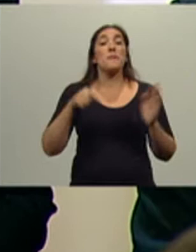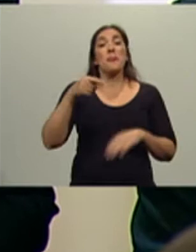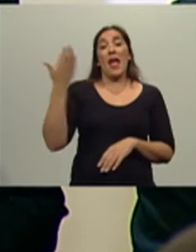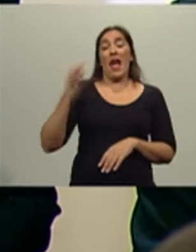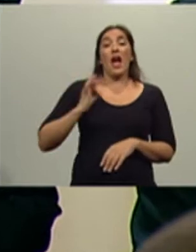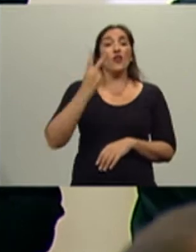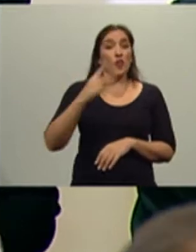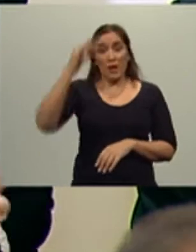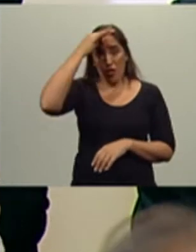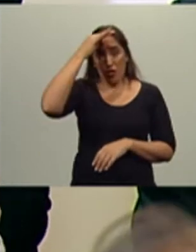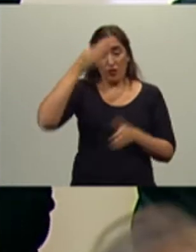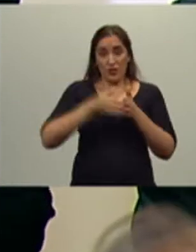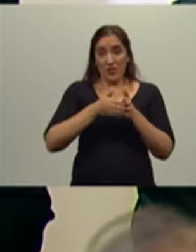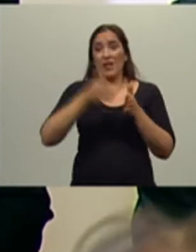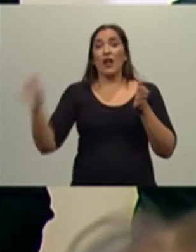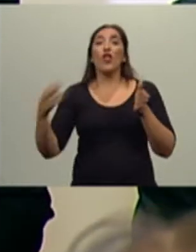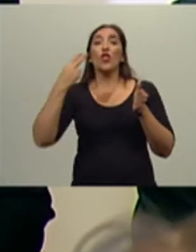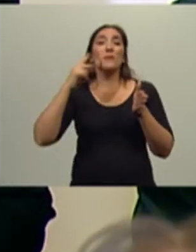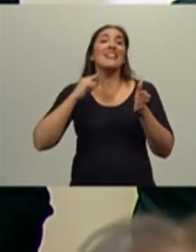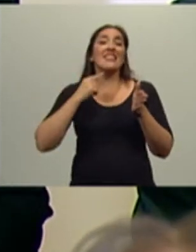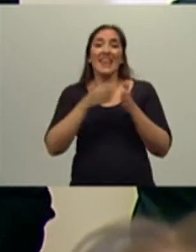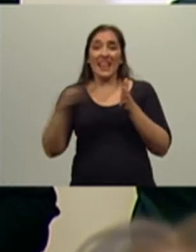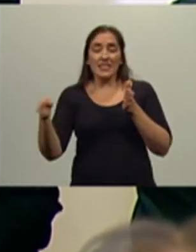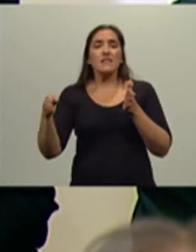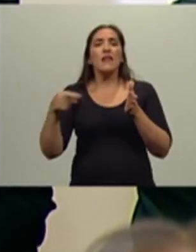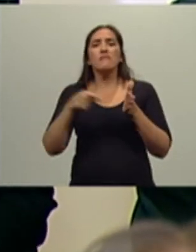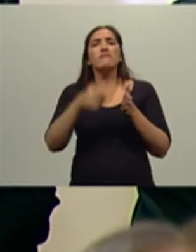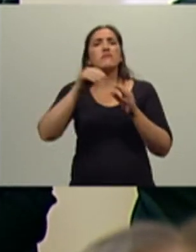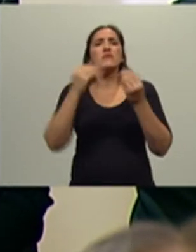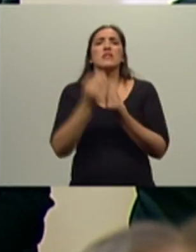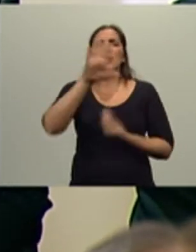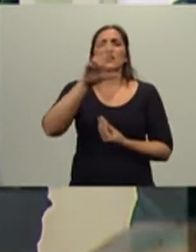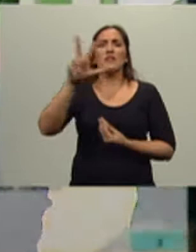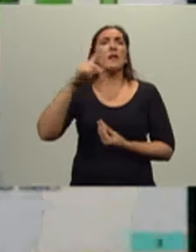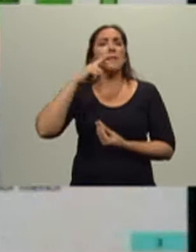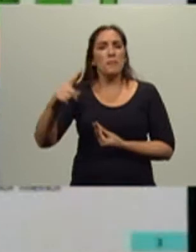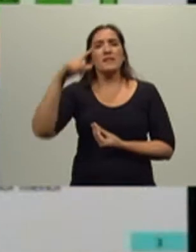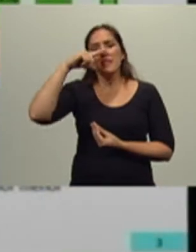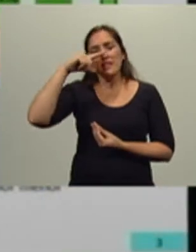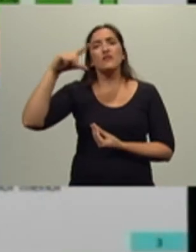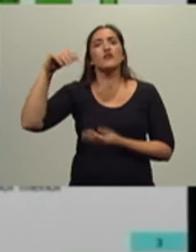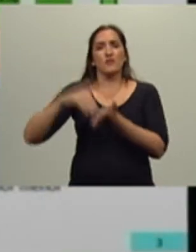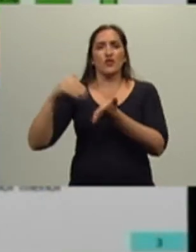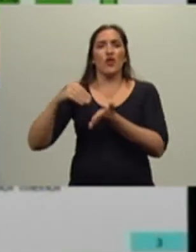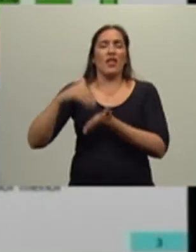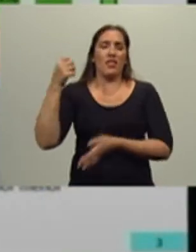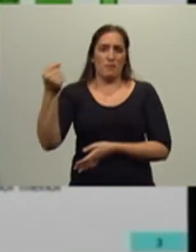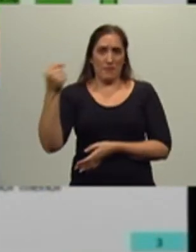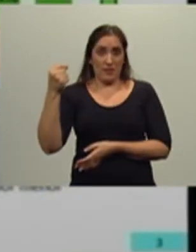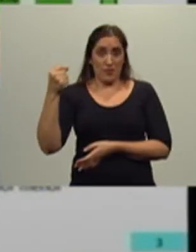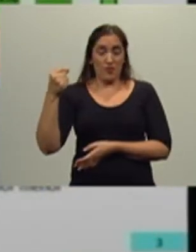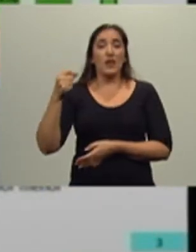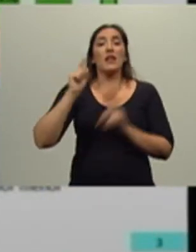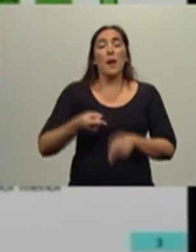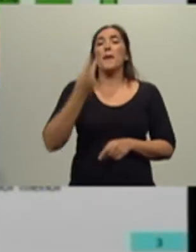2012 y para el año 2012 y 2013 53.700 millones de pesos y 23